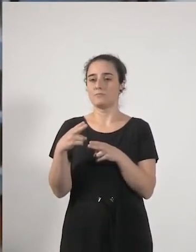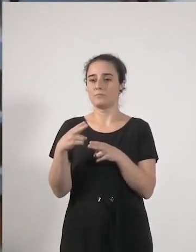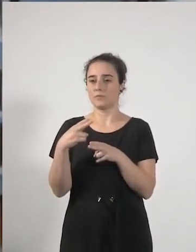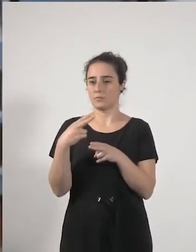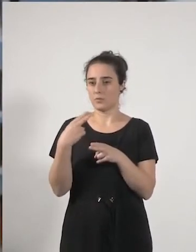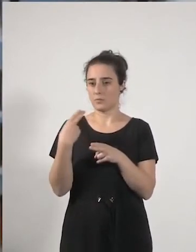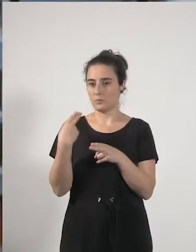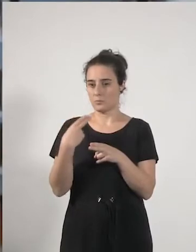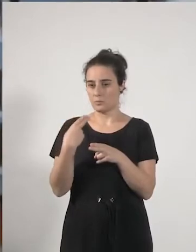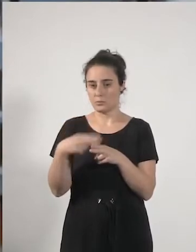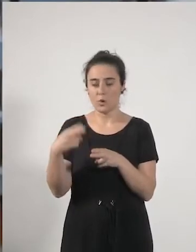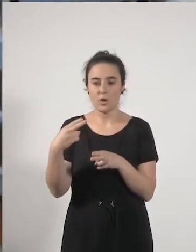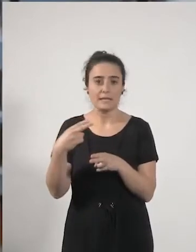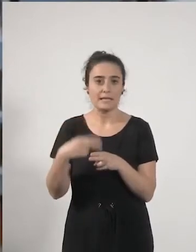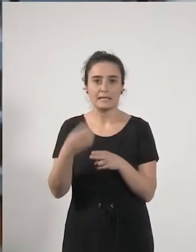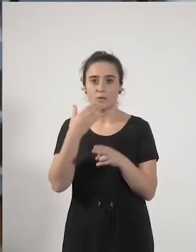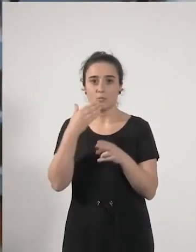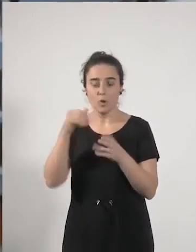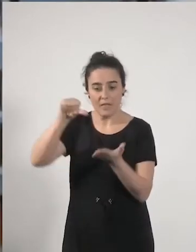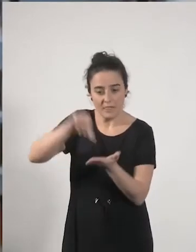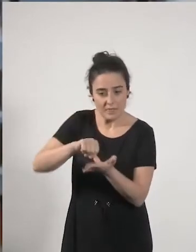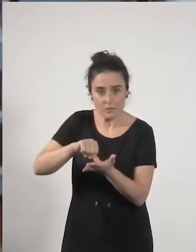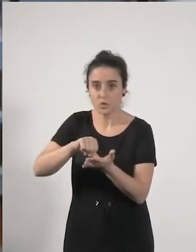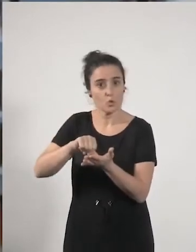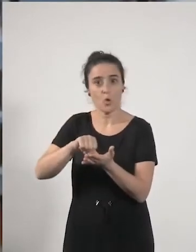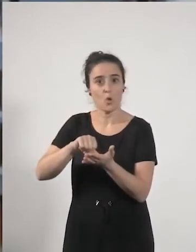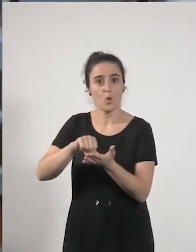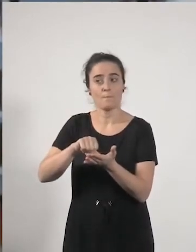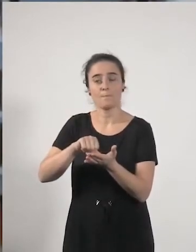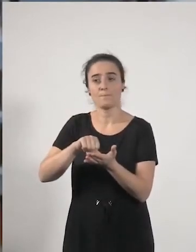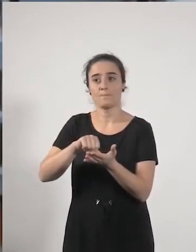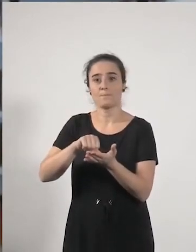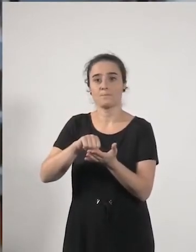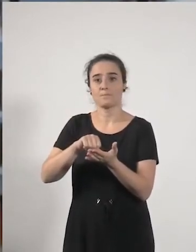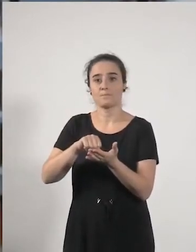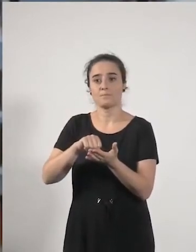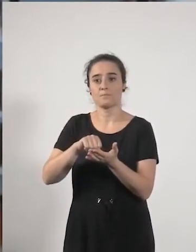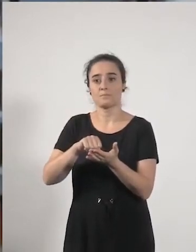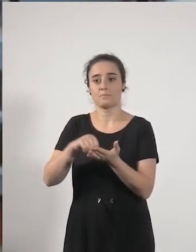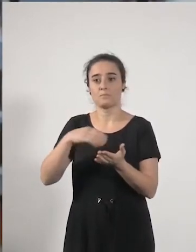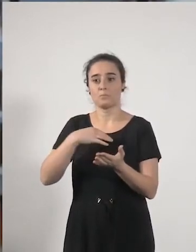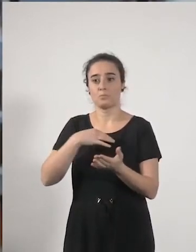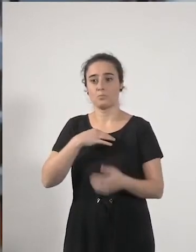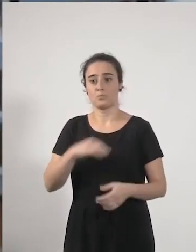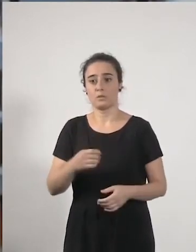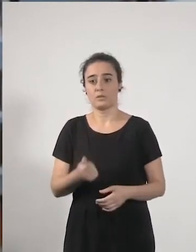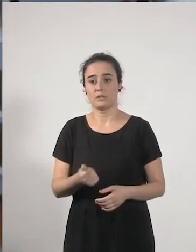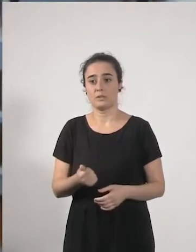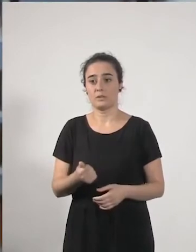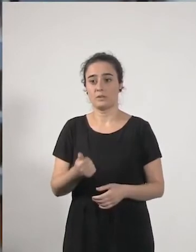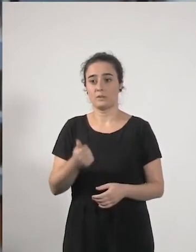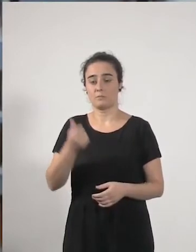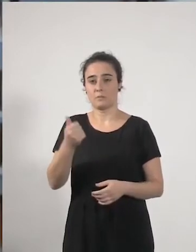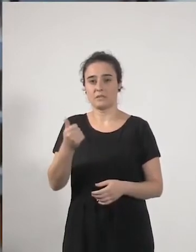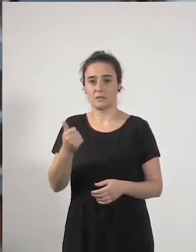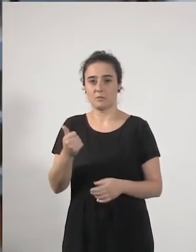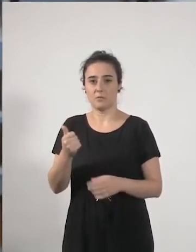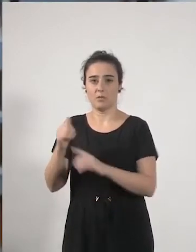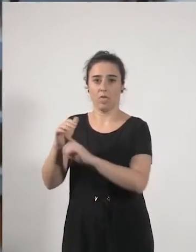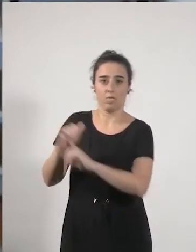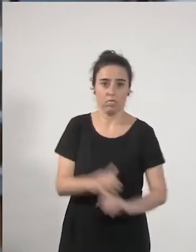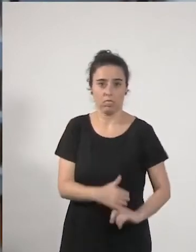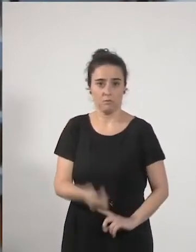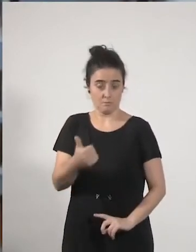industrial que no es política no sé qué pues tienden a ser todavía más ninguneadas y entonces